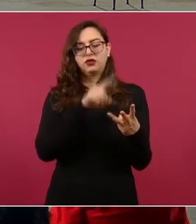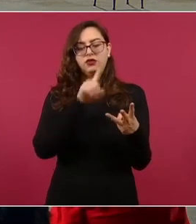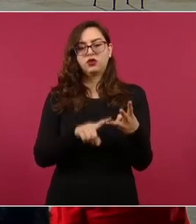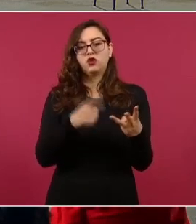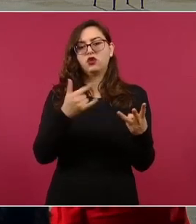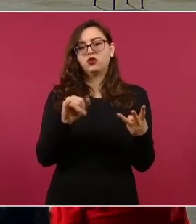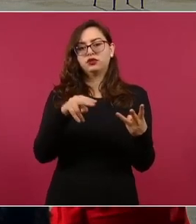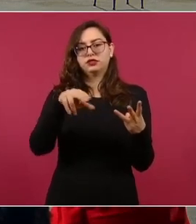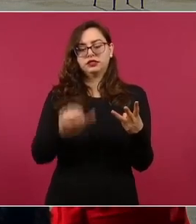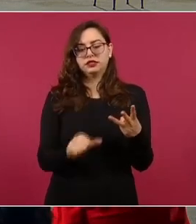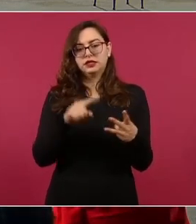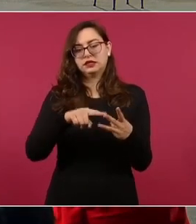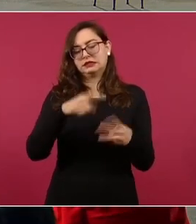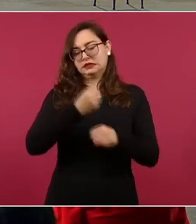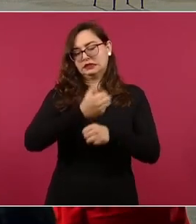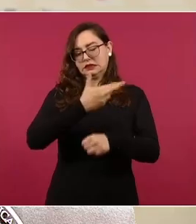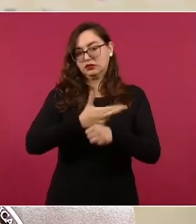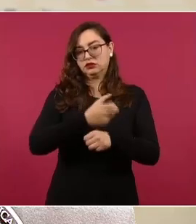secretaria de Comercio,